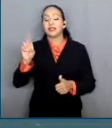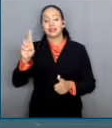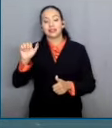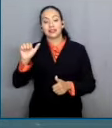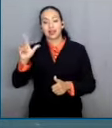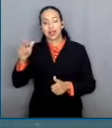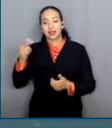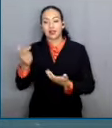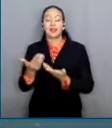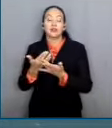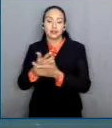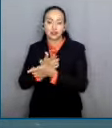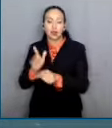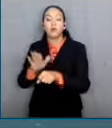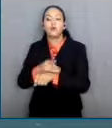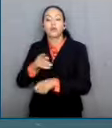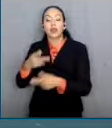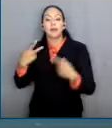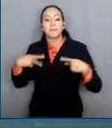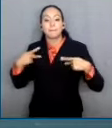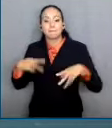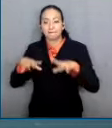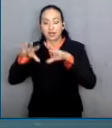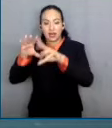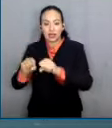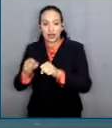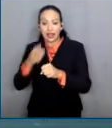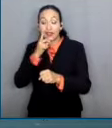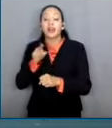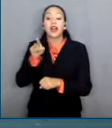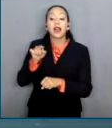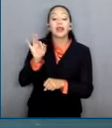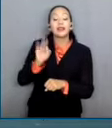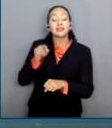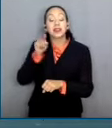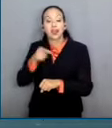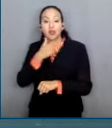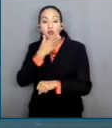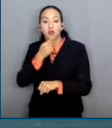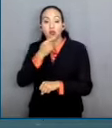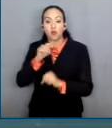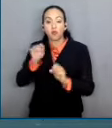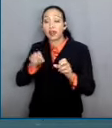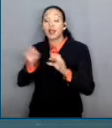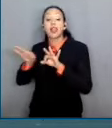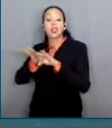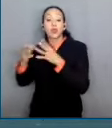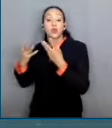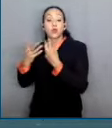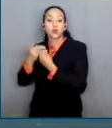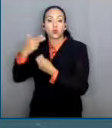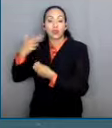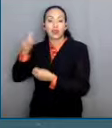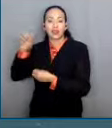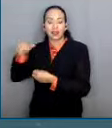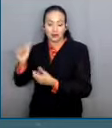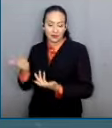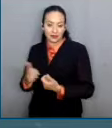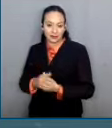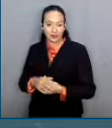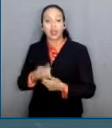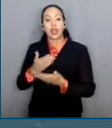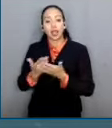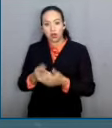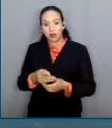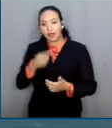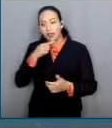sospecha de colaborar con Hamas. Señala que fueron torturados y amenazados con una detención prolongada, lesiones o el asesinato